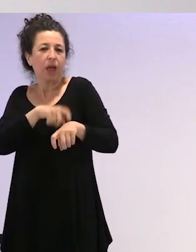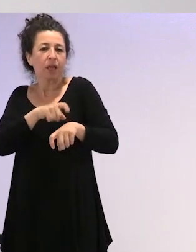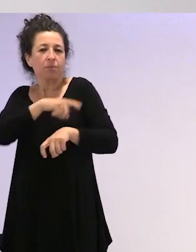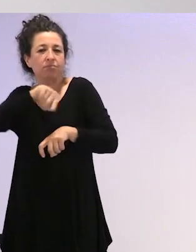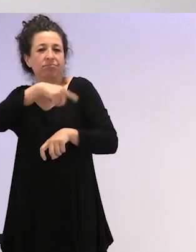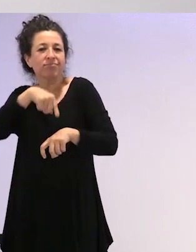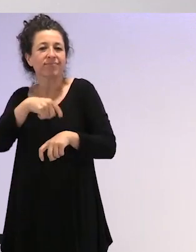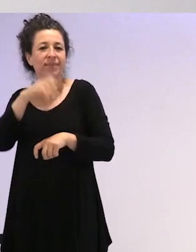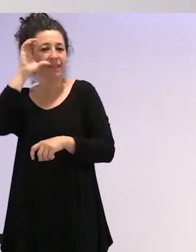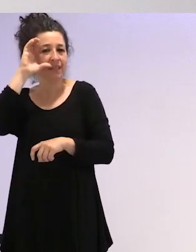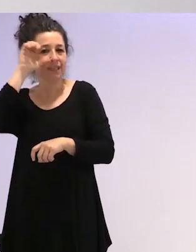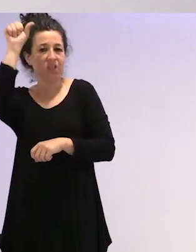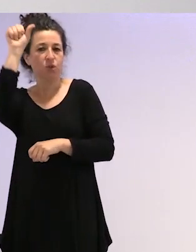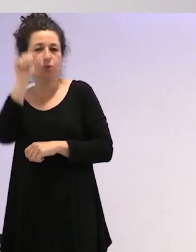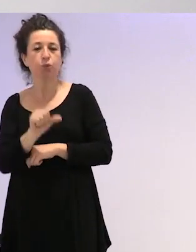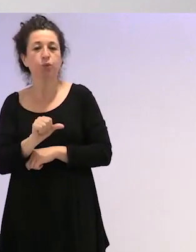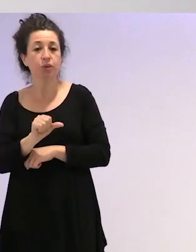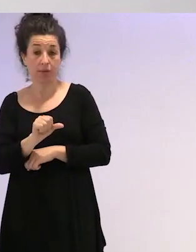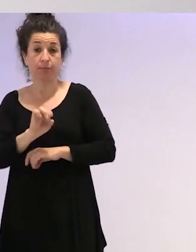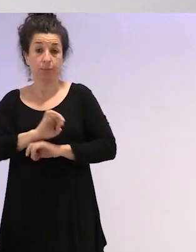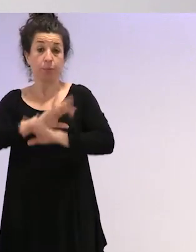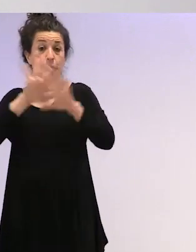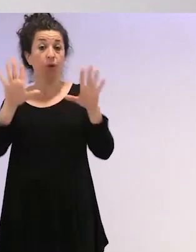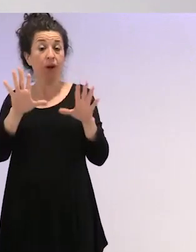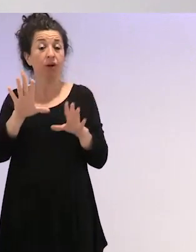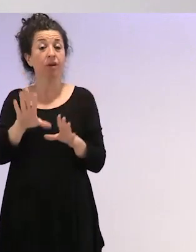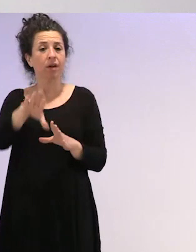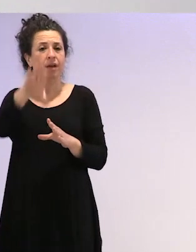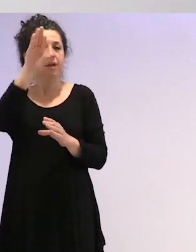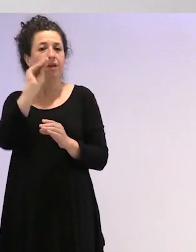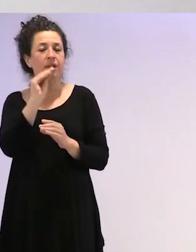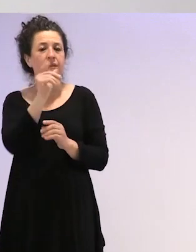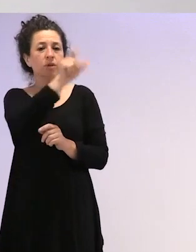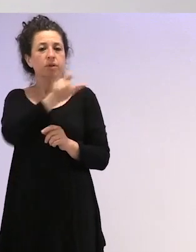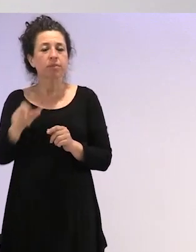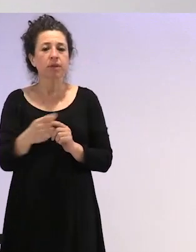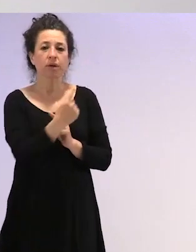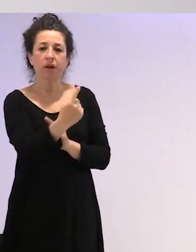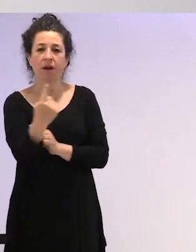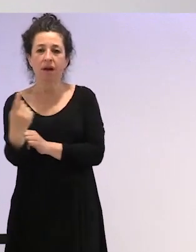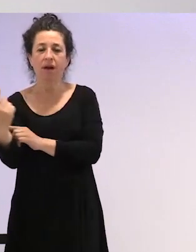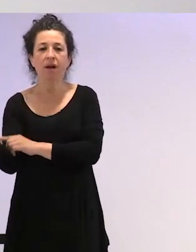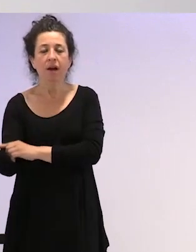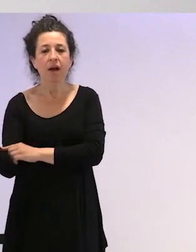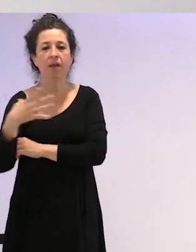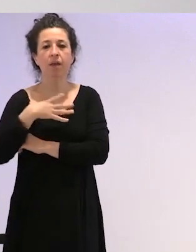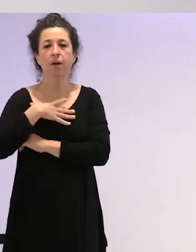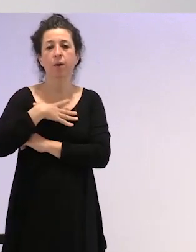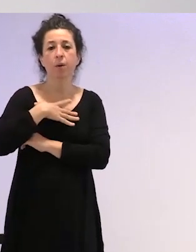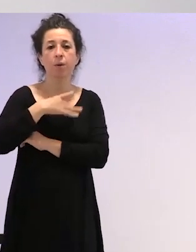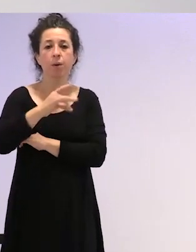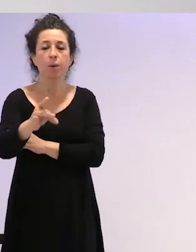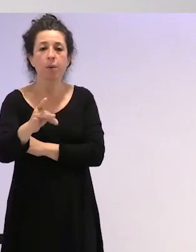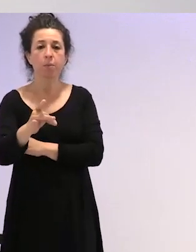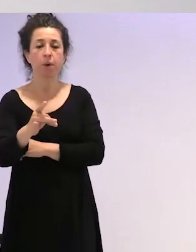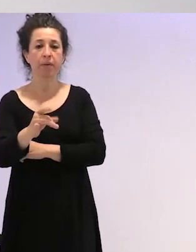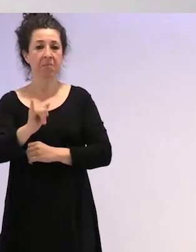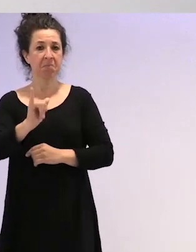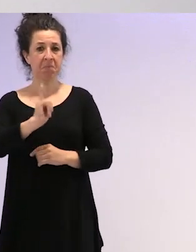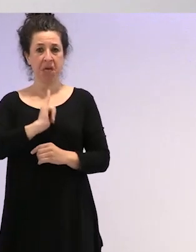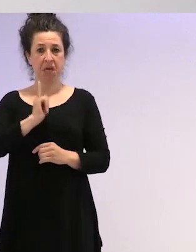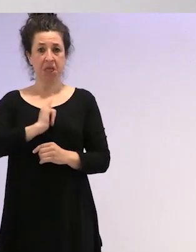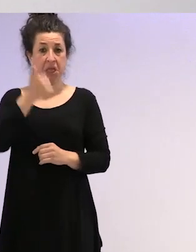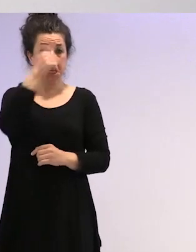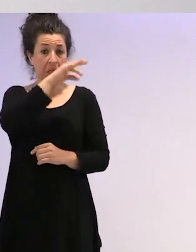y evidentemente entendemos que cada persona se puede poner en el punto de identidad de género